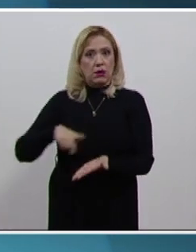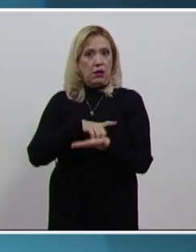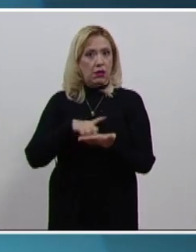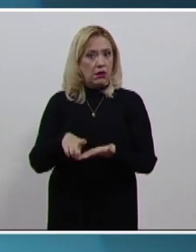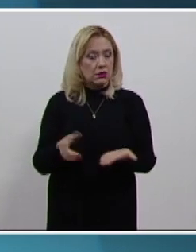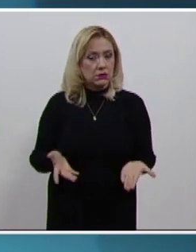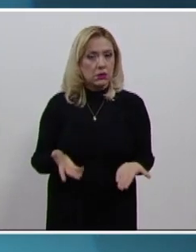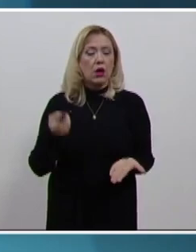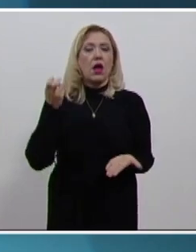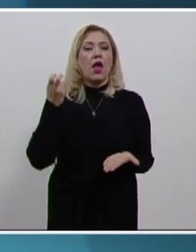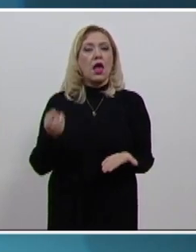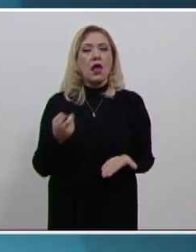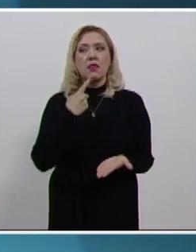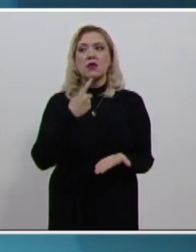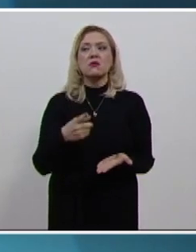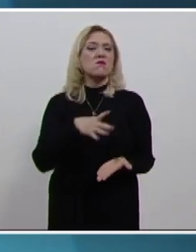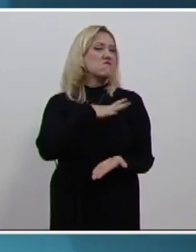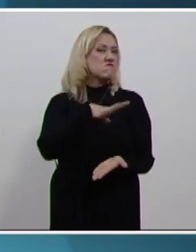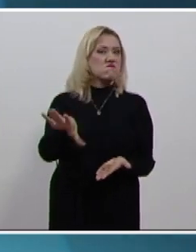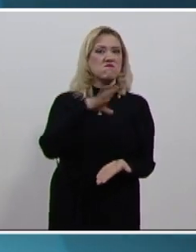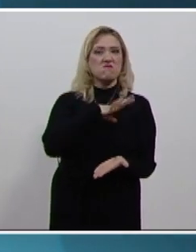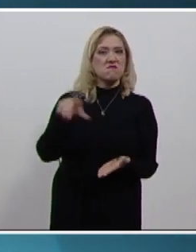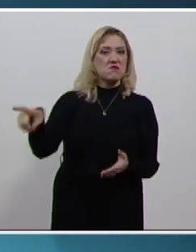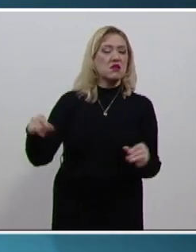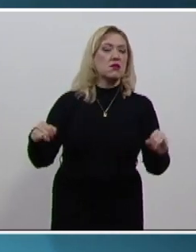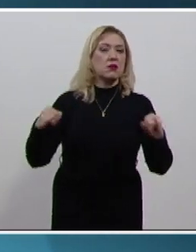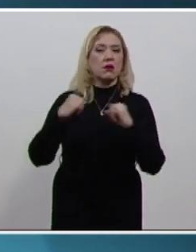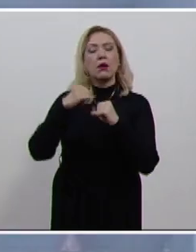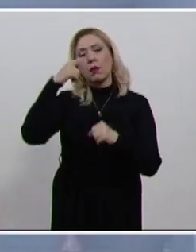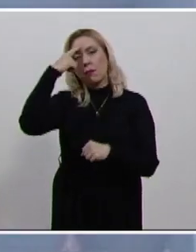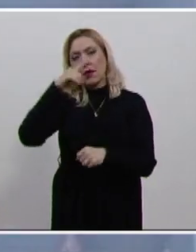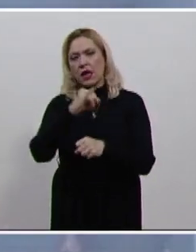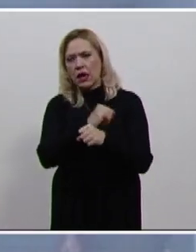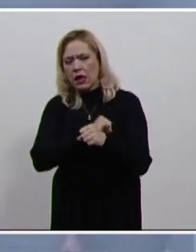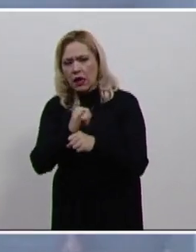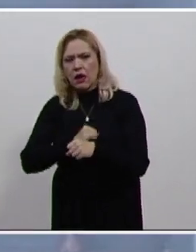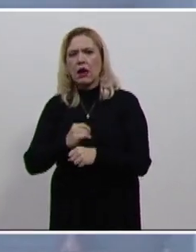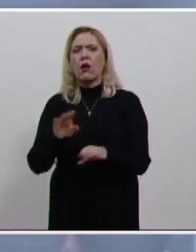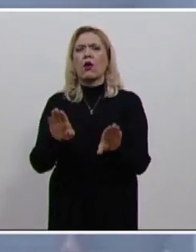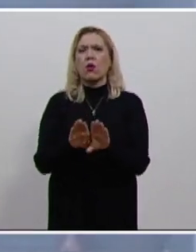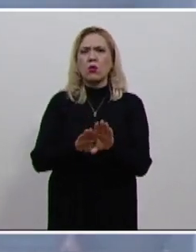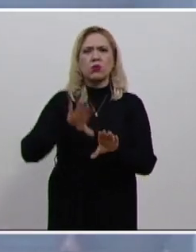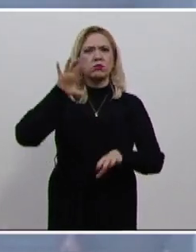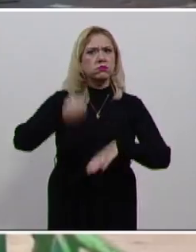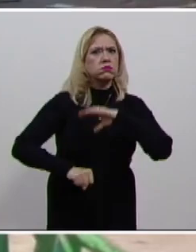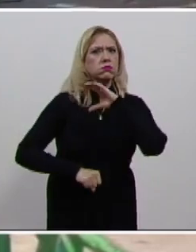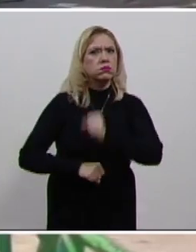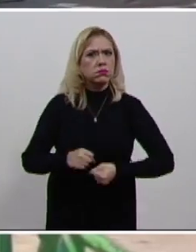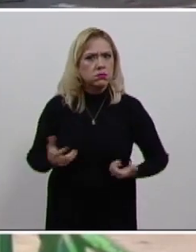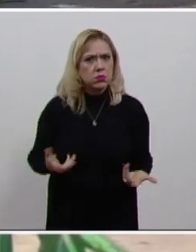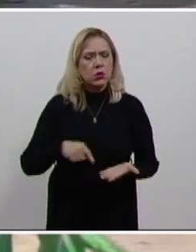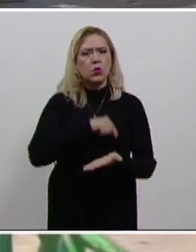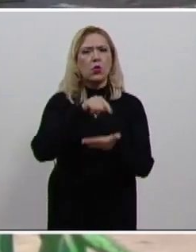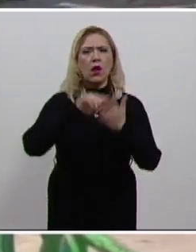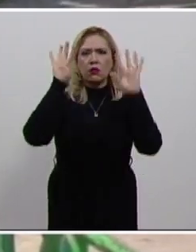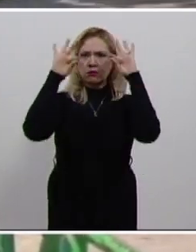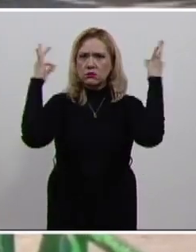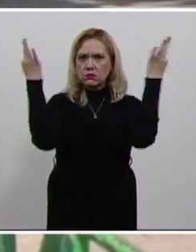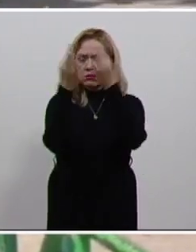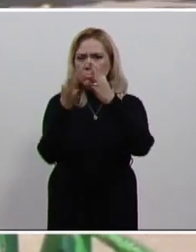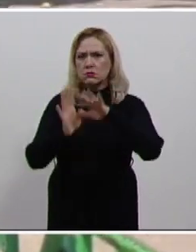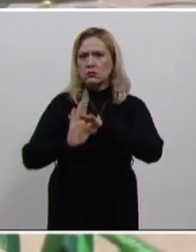resolución se refiere a la negativa del Instituto para permitir el monitoreo de las condiciones de detención en estaciones migratorias